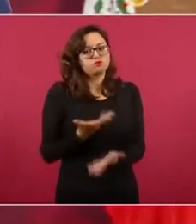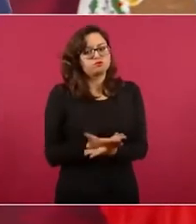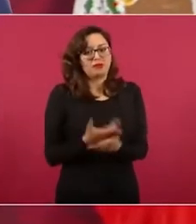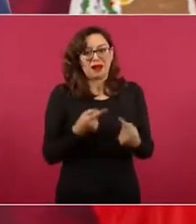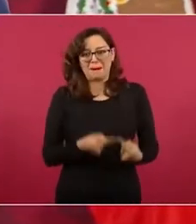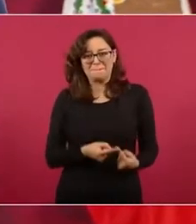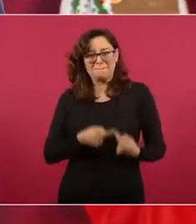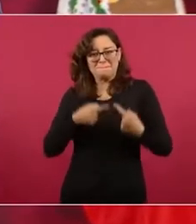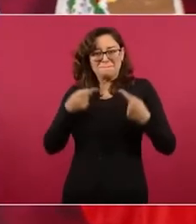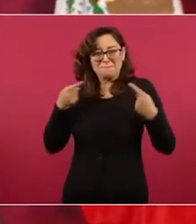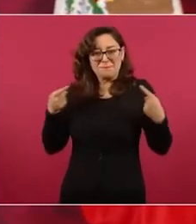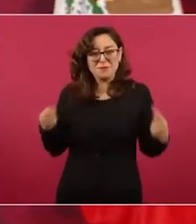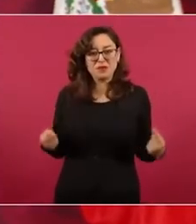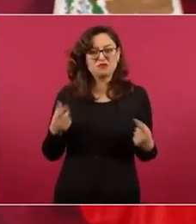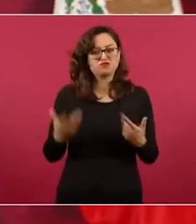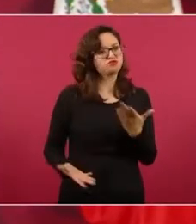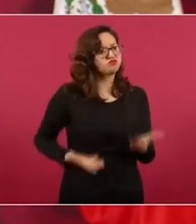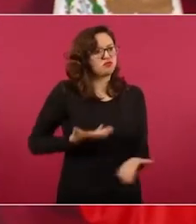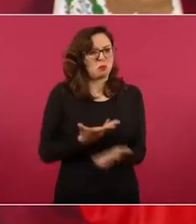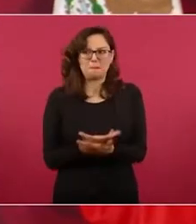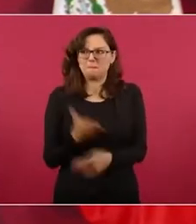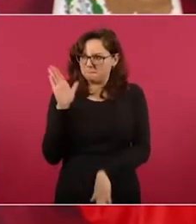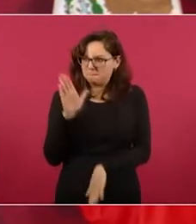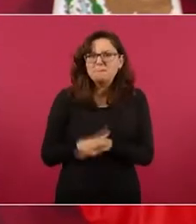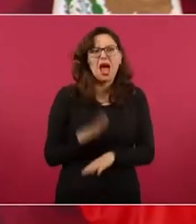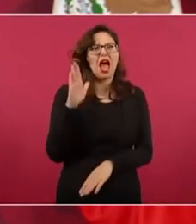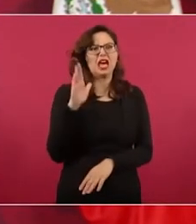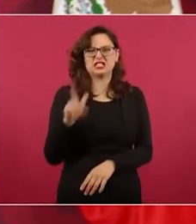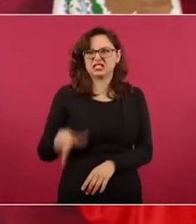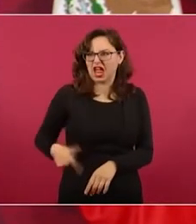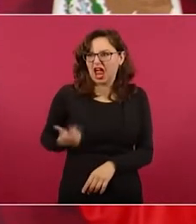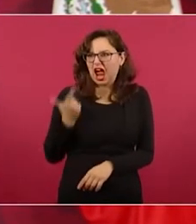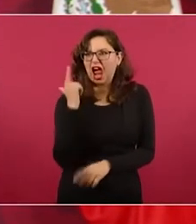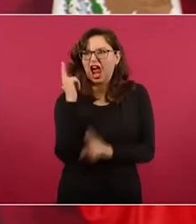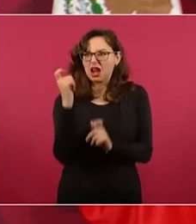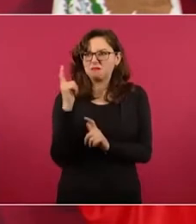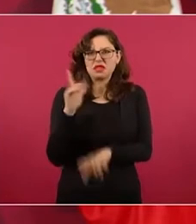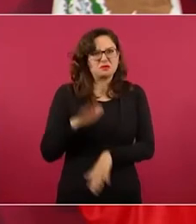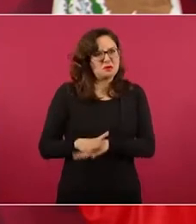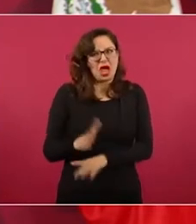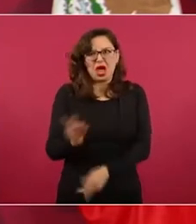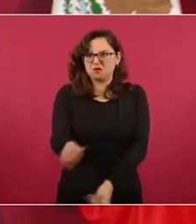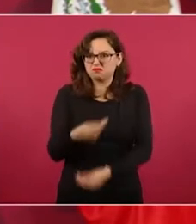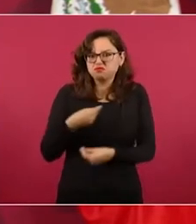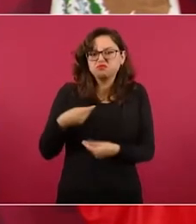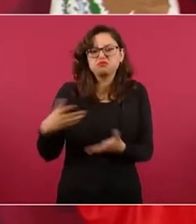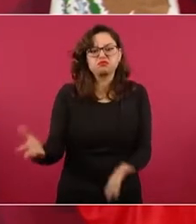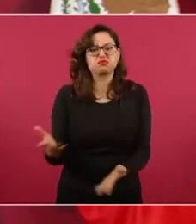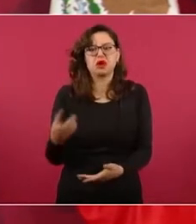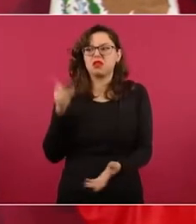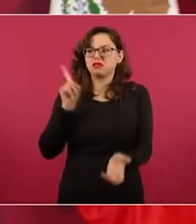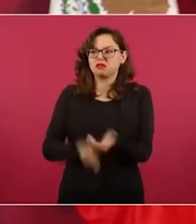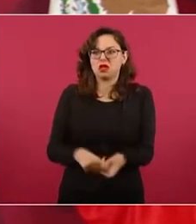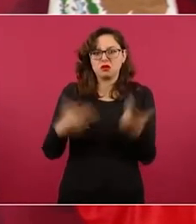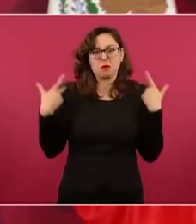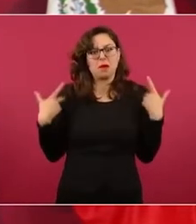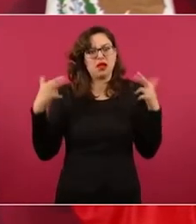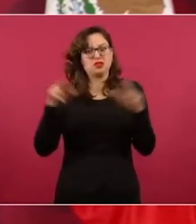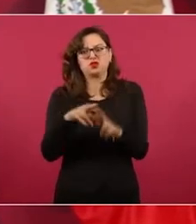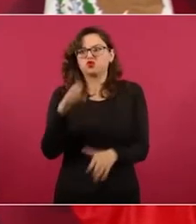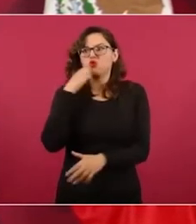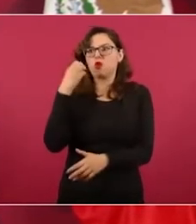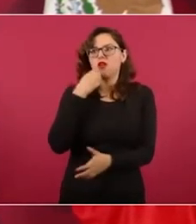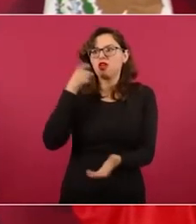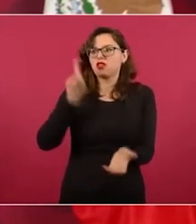Que se arme A los maestros Y a todo el personal de las